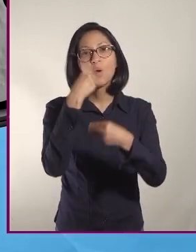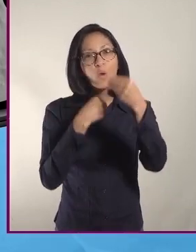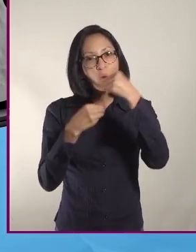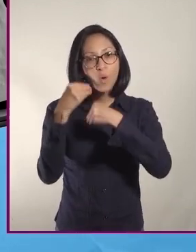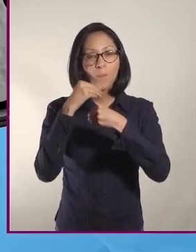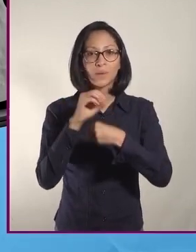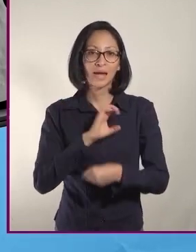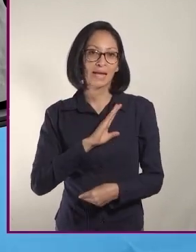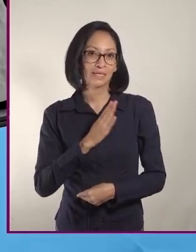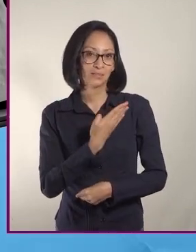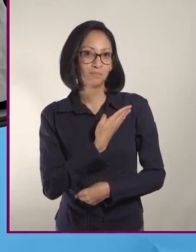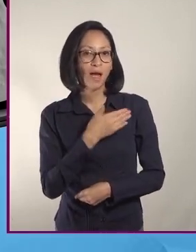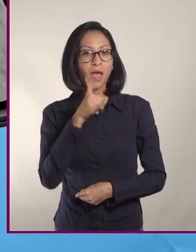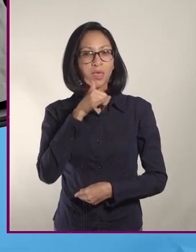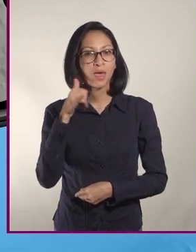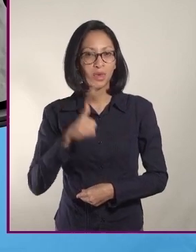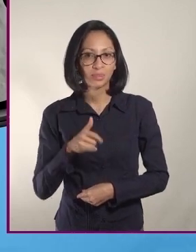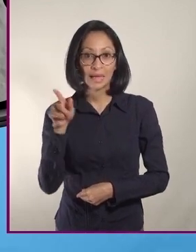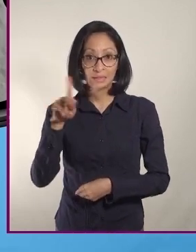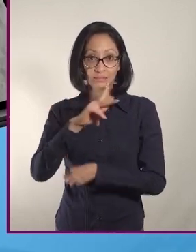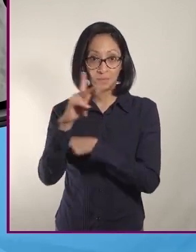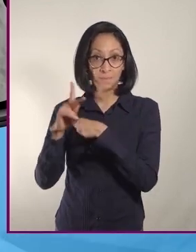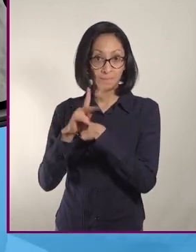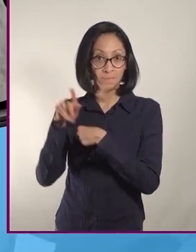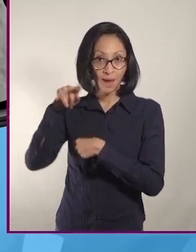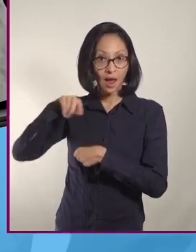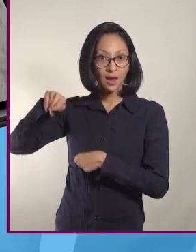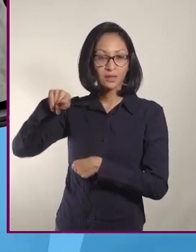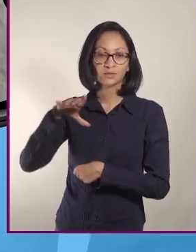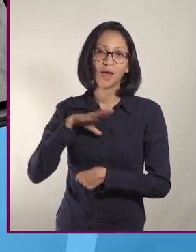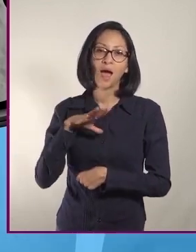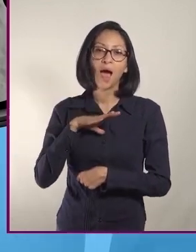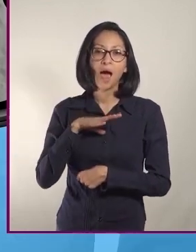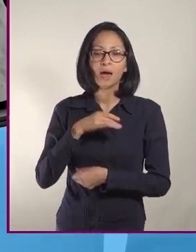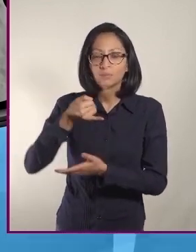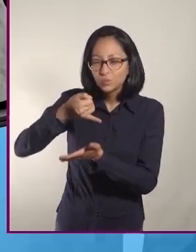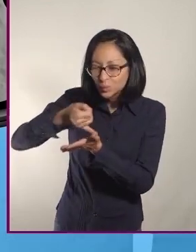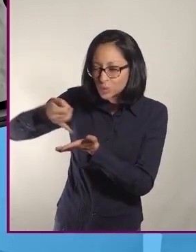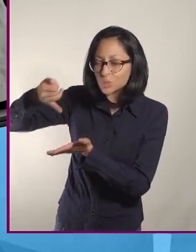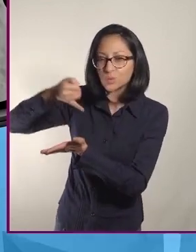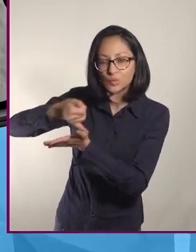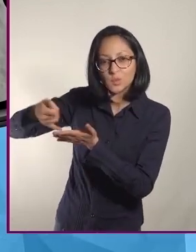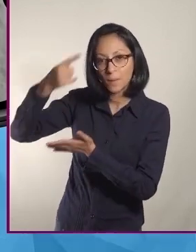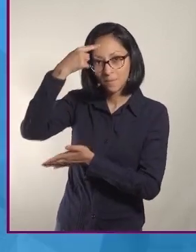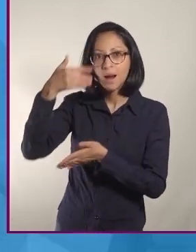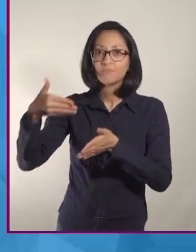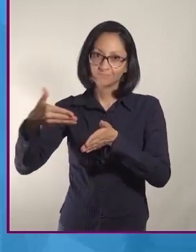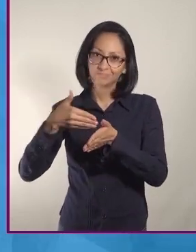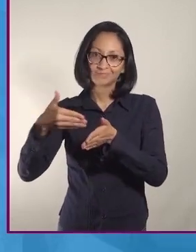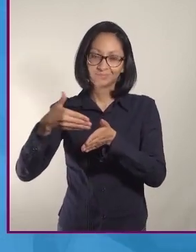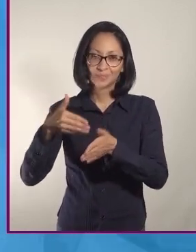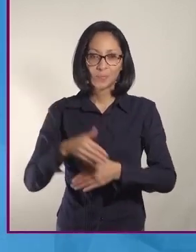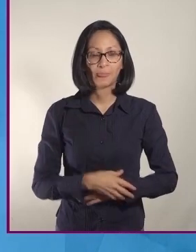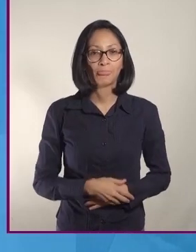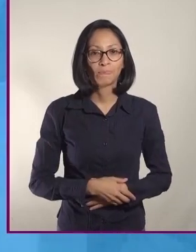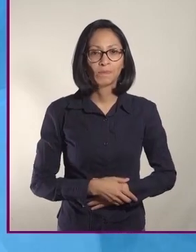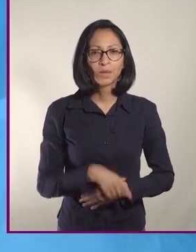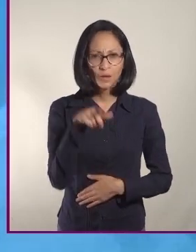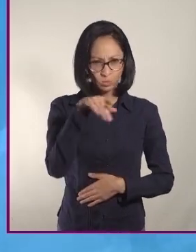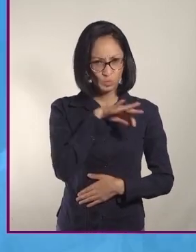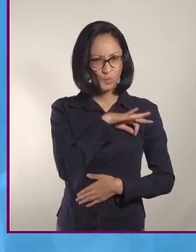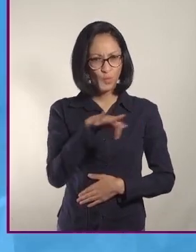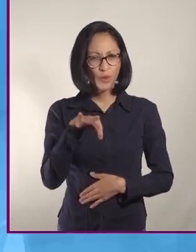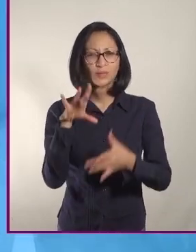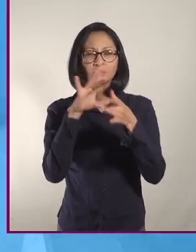en España e Italia, ya que esos países tienen los cultivos para poderla hacer. ¿Podrías mencionar al